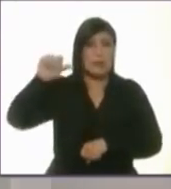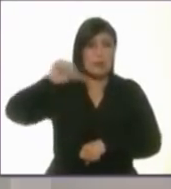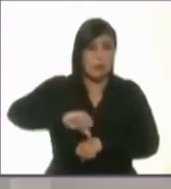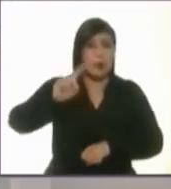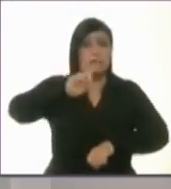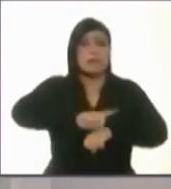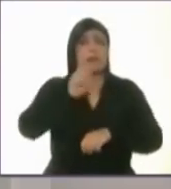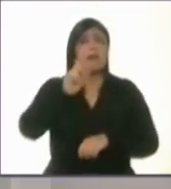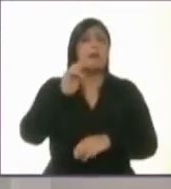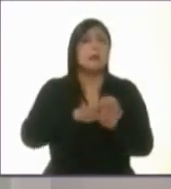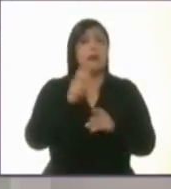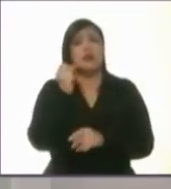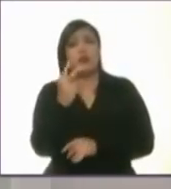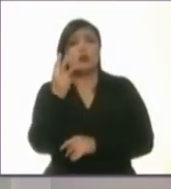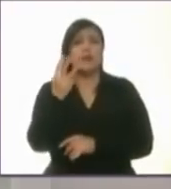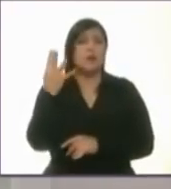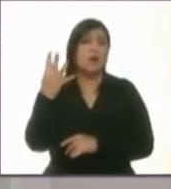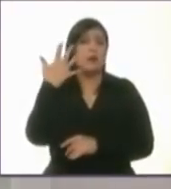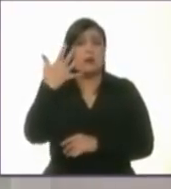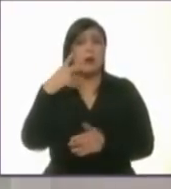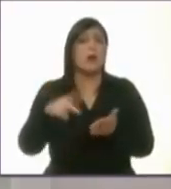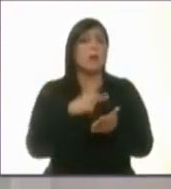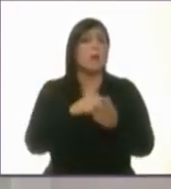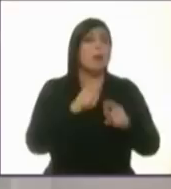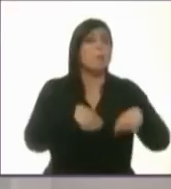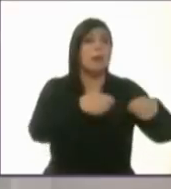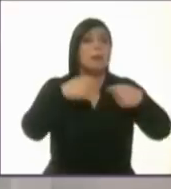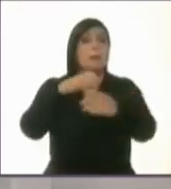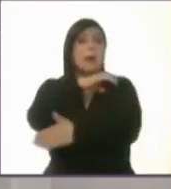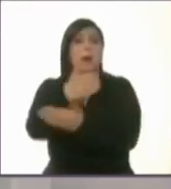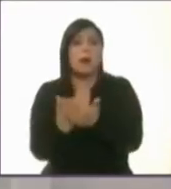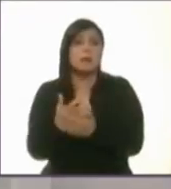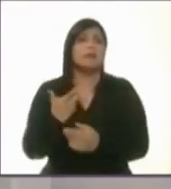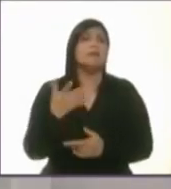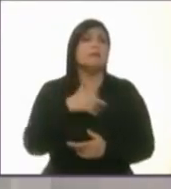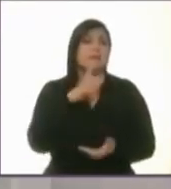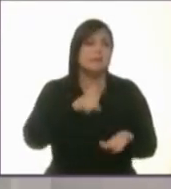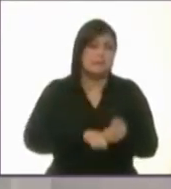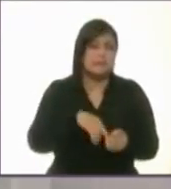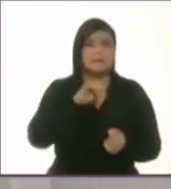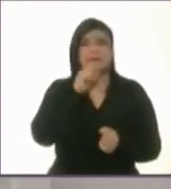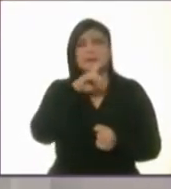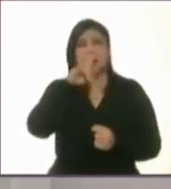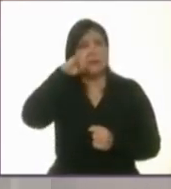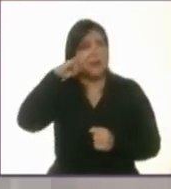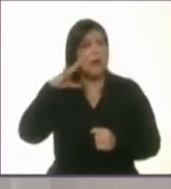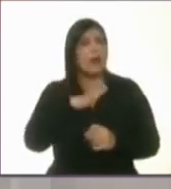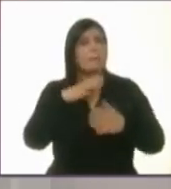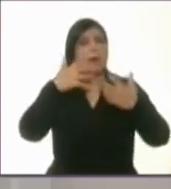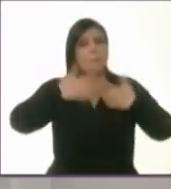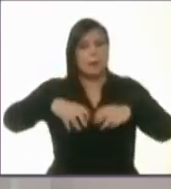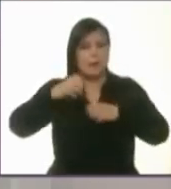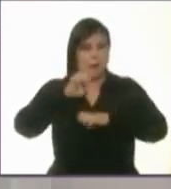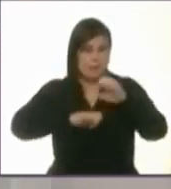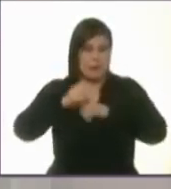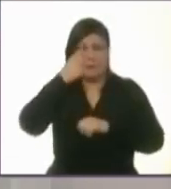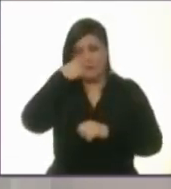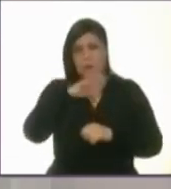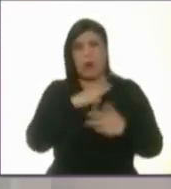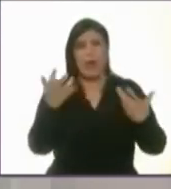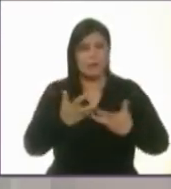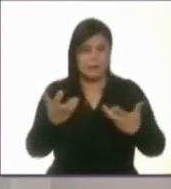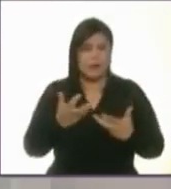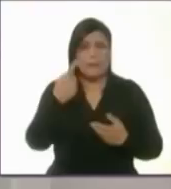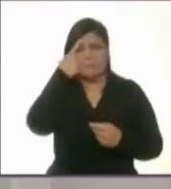dos, tres, cuatro, cinco o más contratos y también se han creado empresas, conforme a derecho, para poder